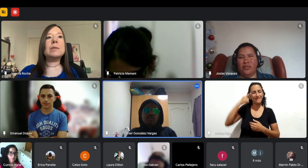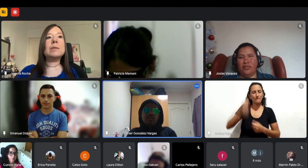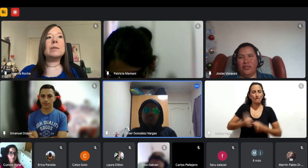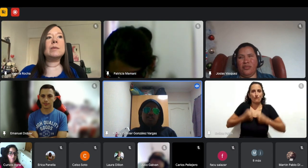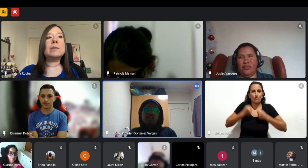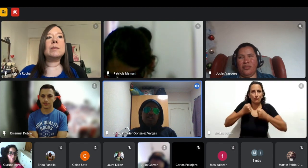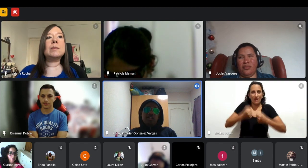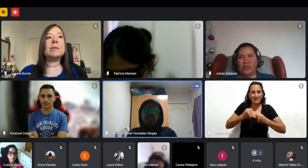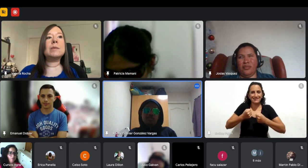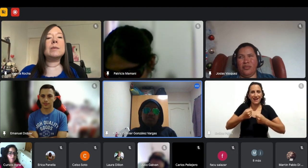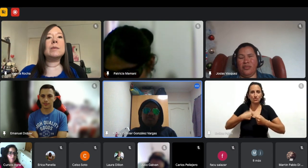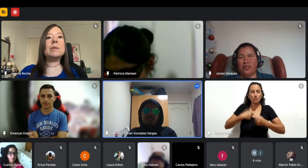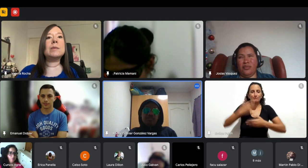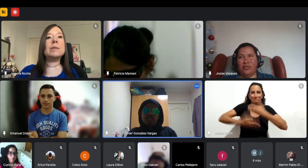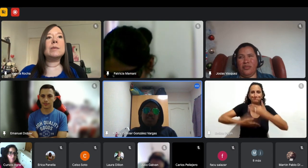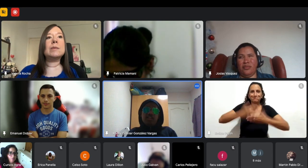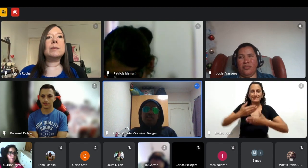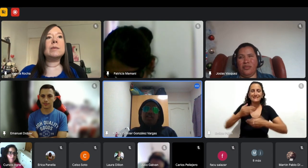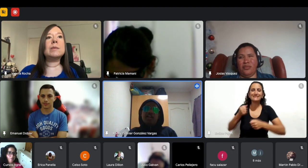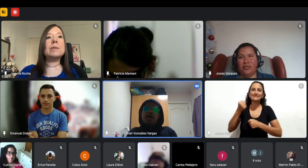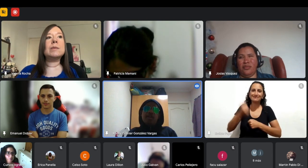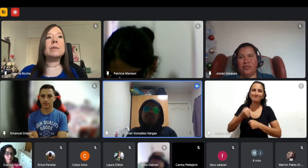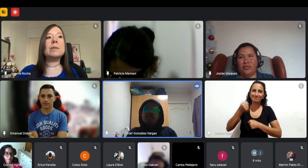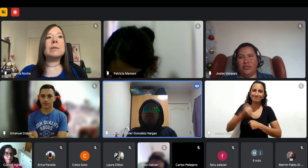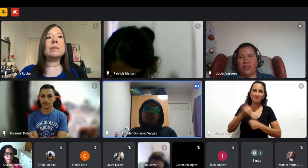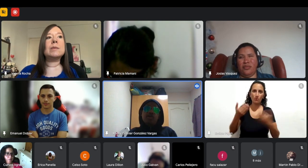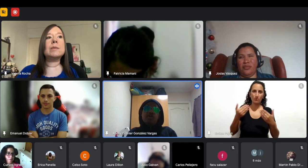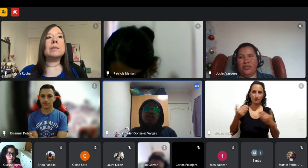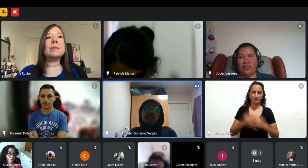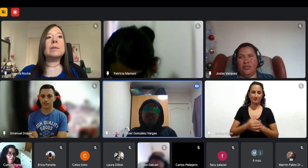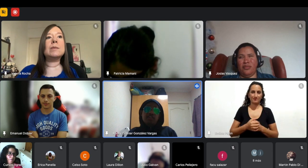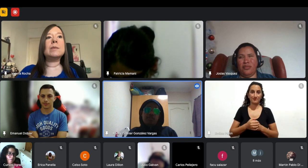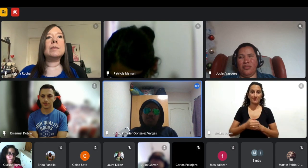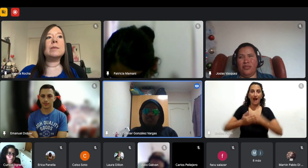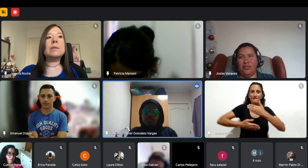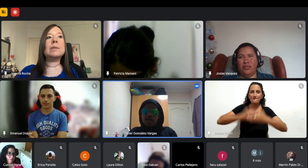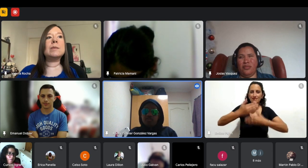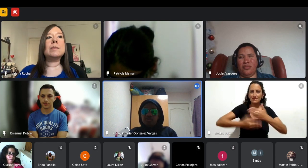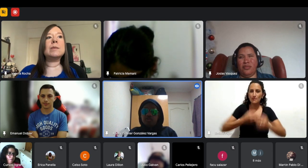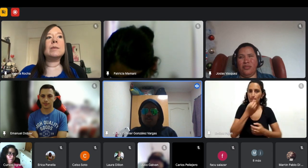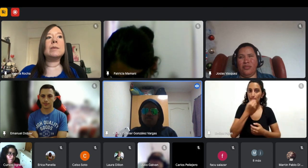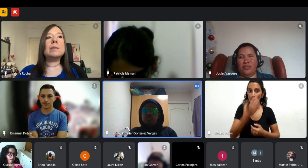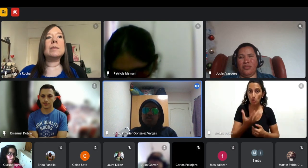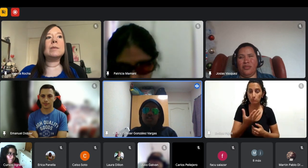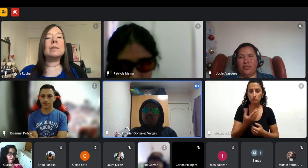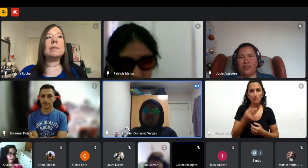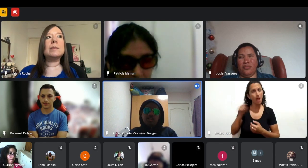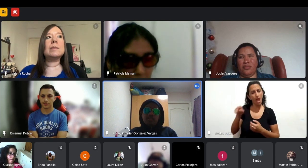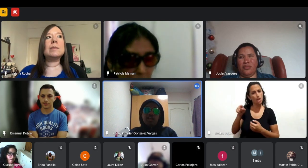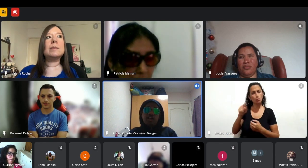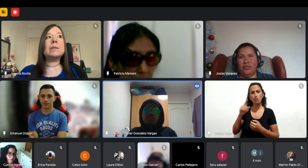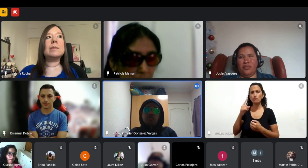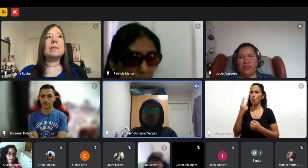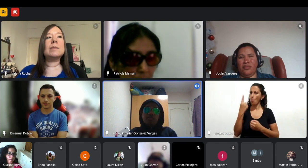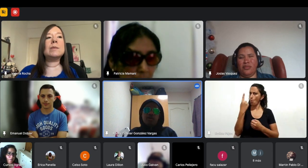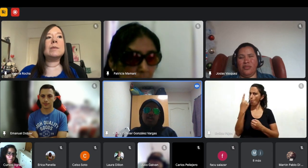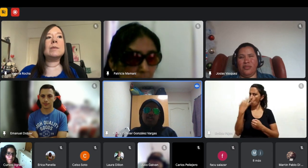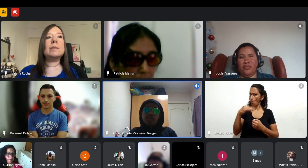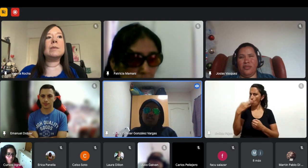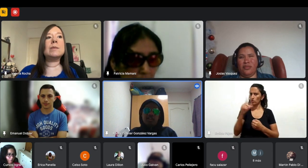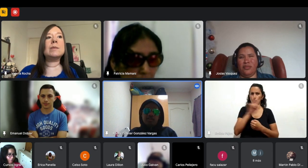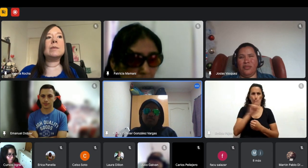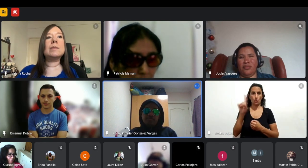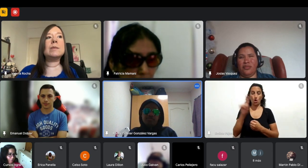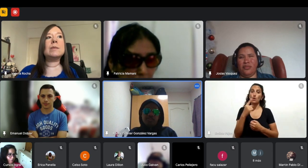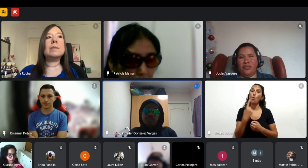seguir y avanzando no digo que es la principal sino que es una de las razones por